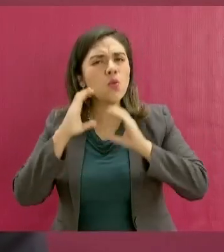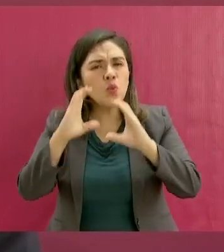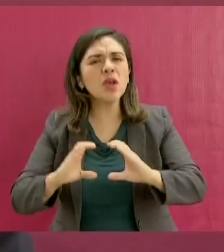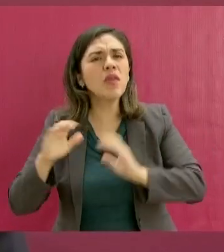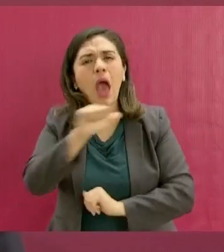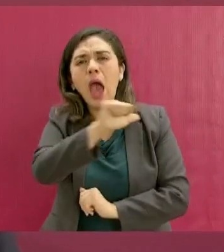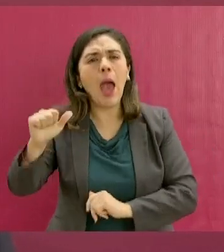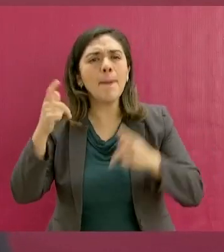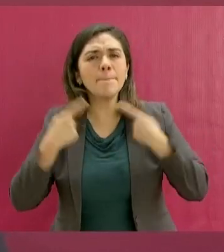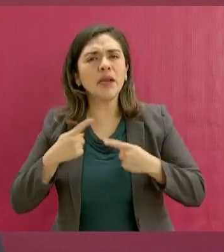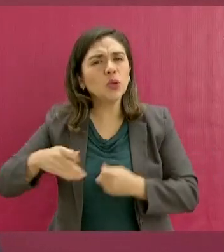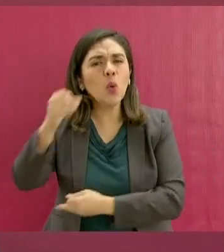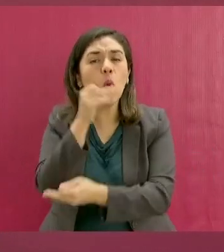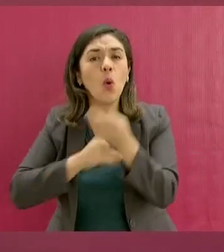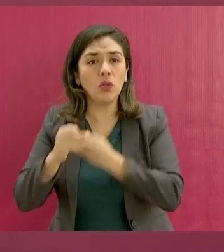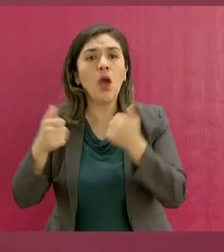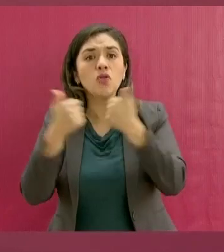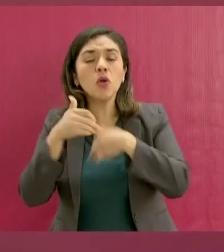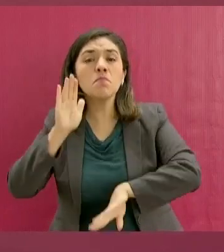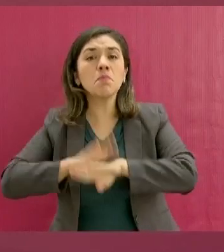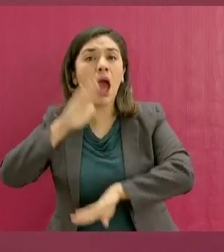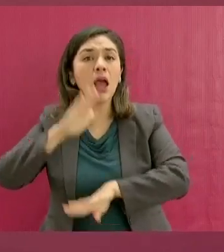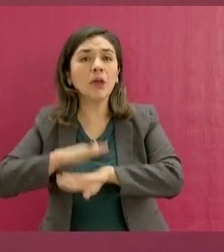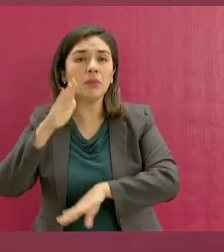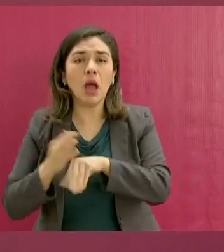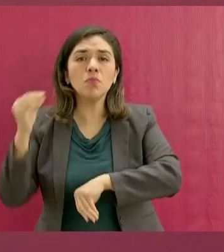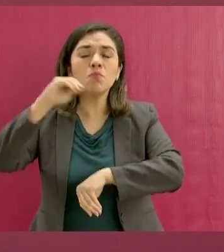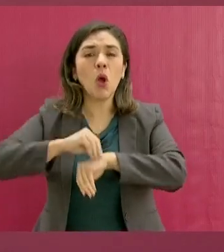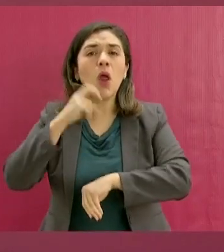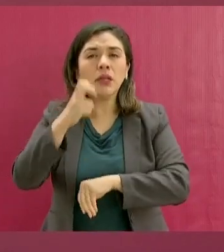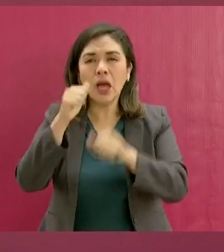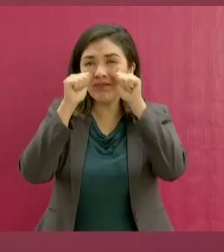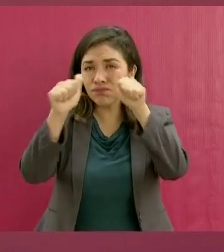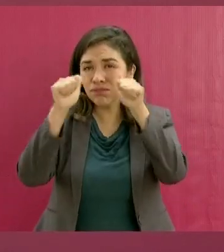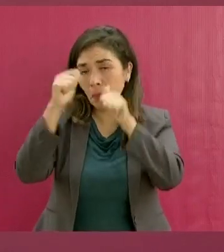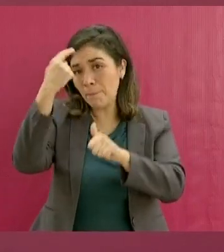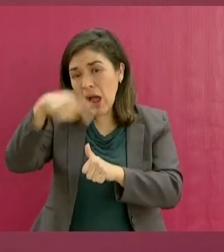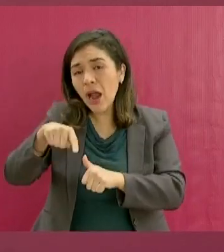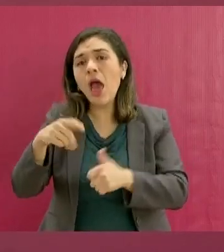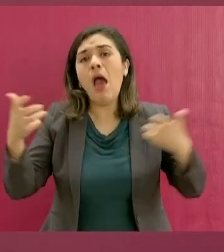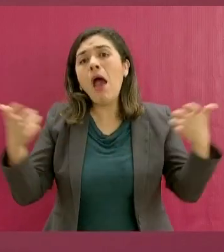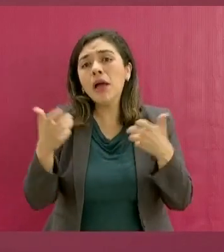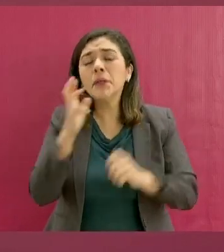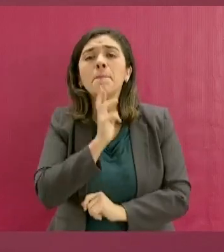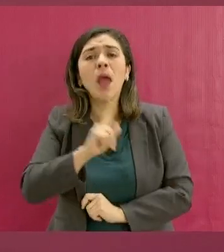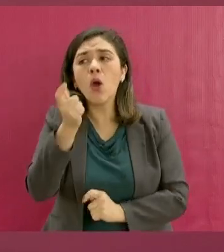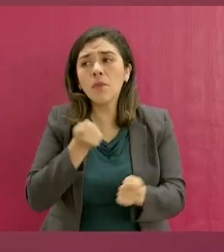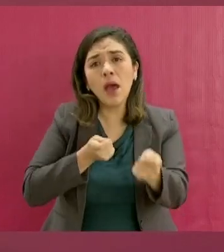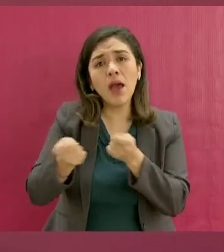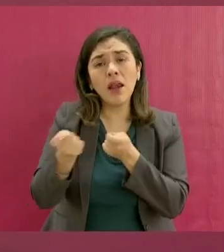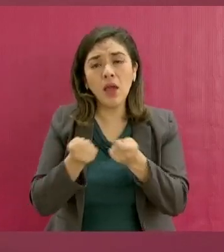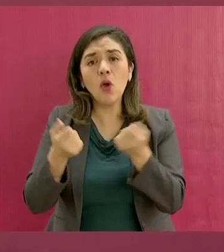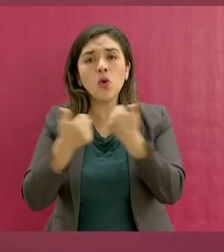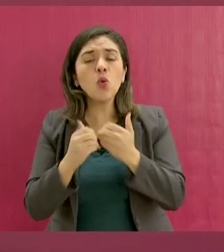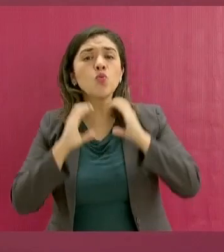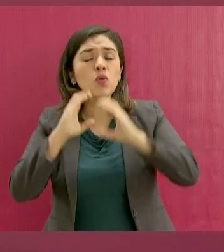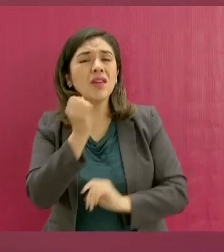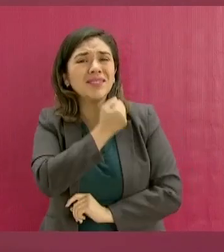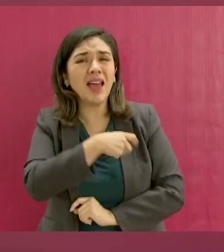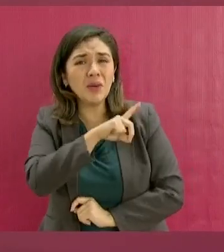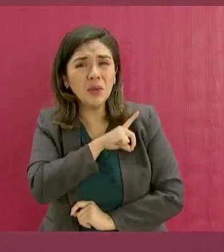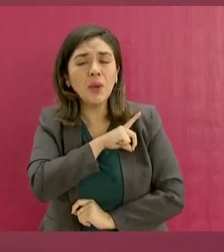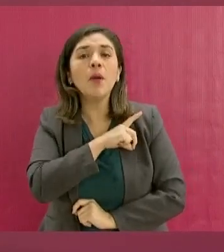población y hemos incrementado nuestras brigadas de atención para lograr un mejor manejo sanitario